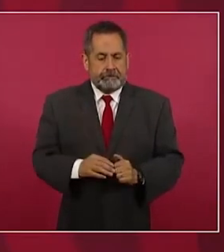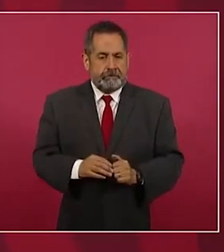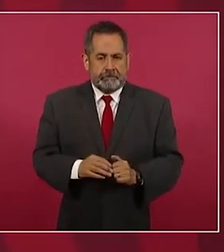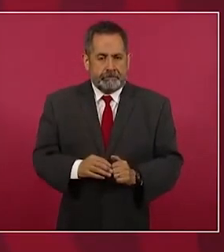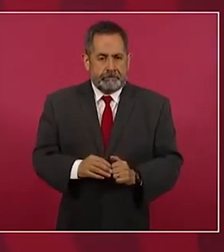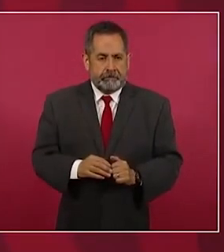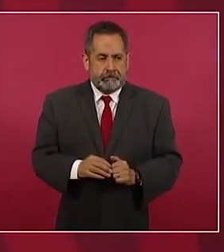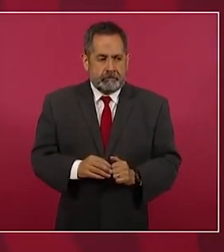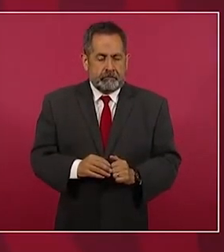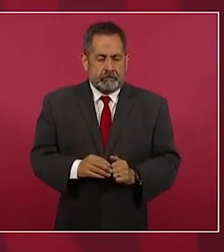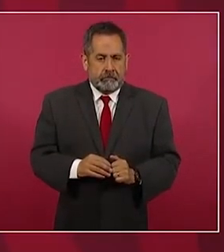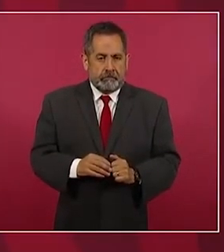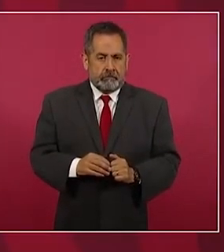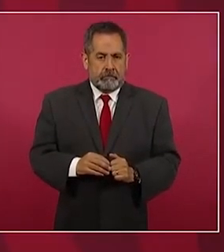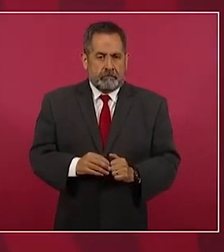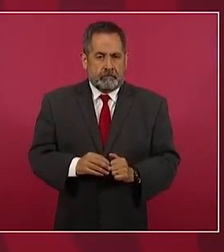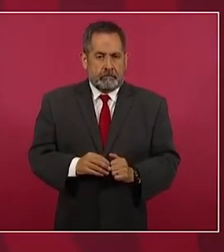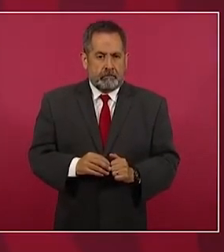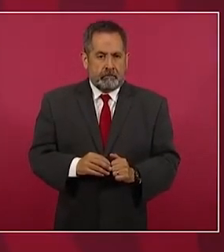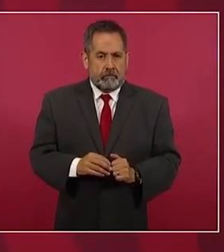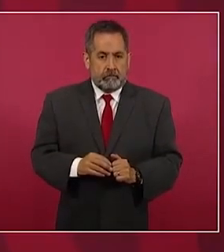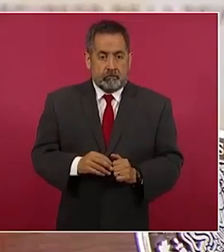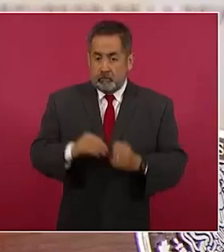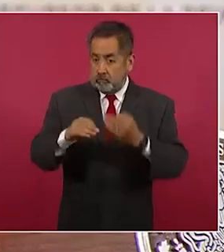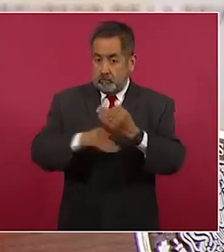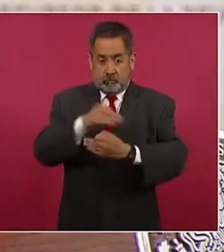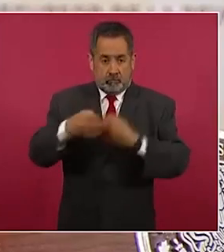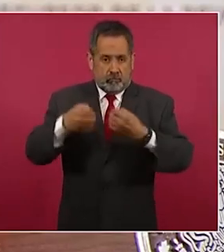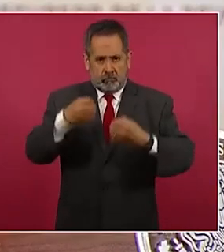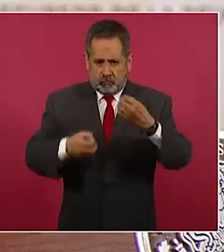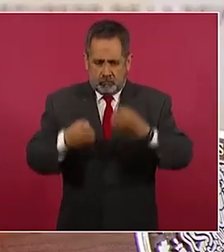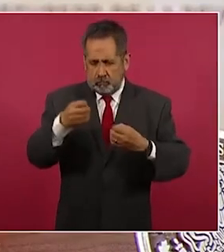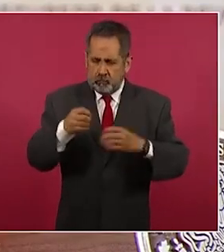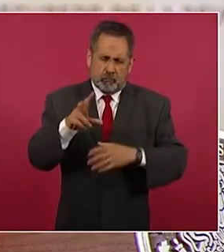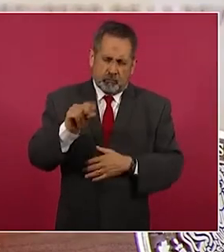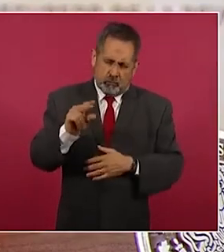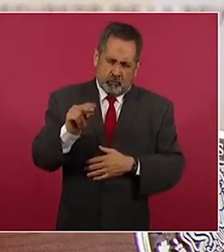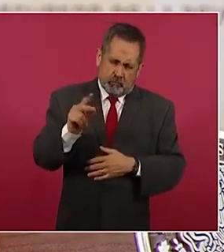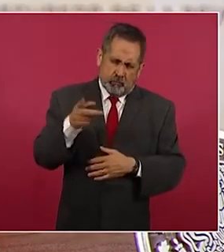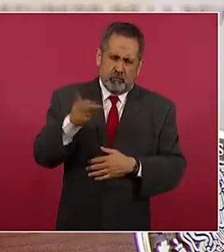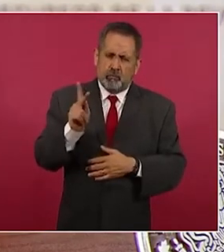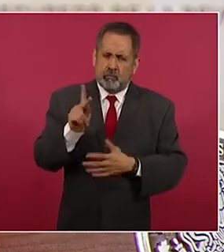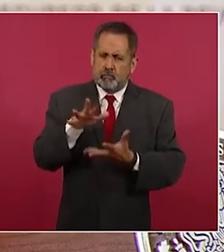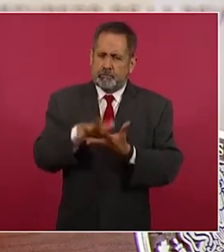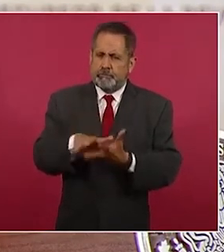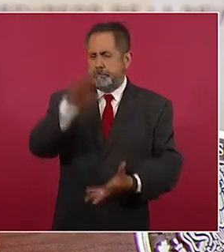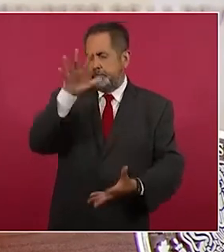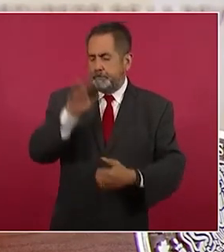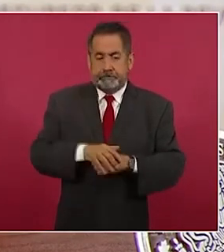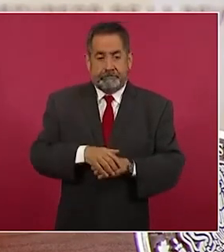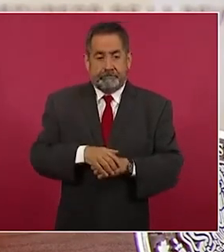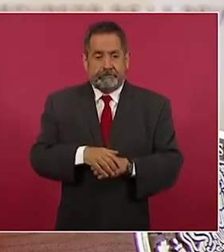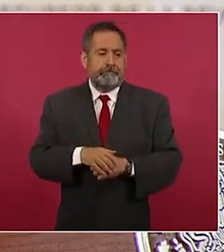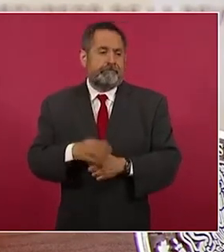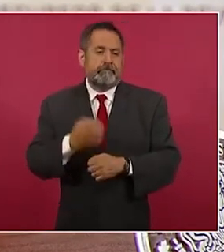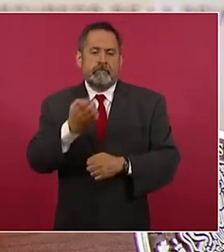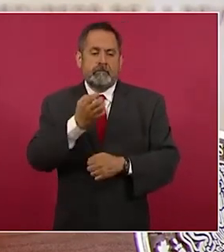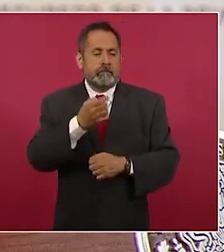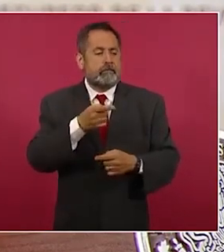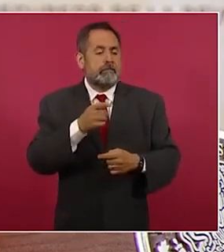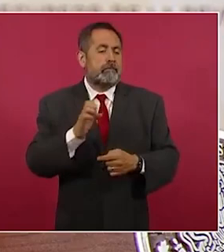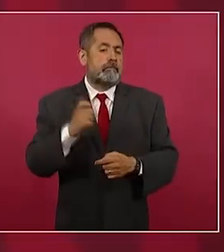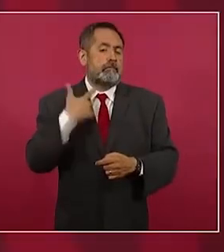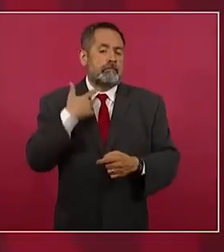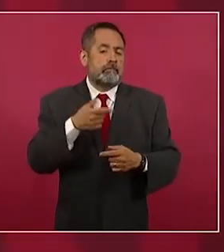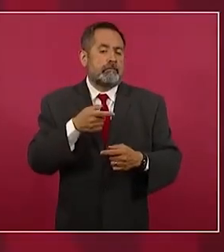Entonces, no todos los jueces, pero la mayoría viene del antiguo régimen.